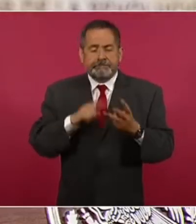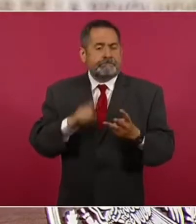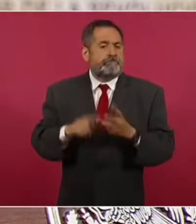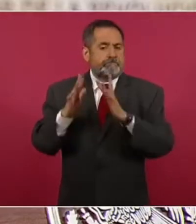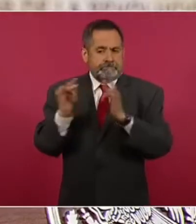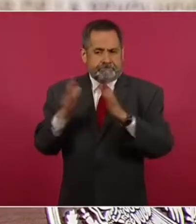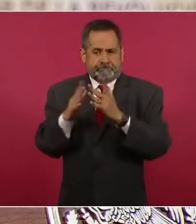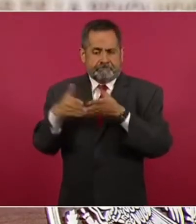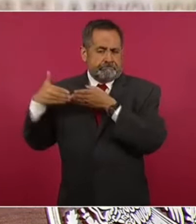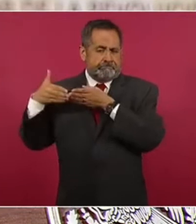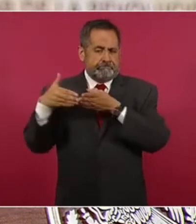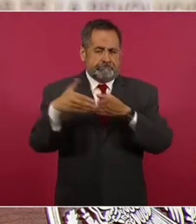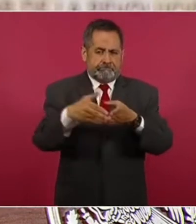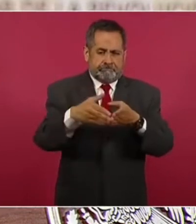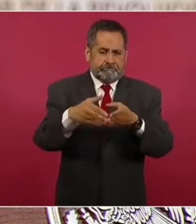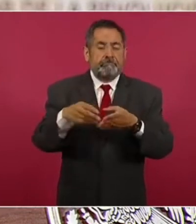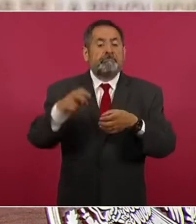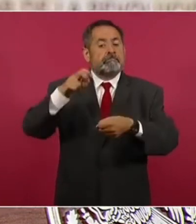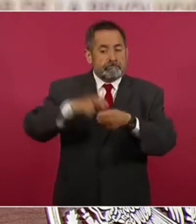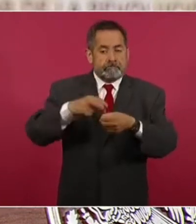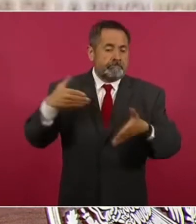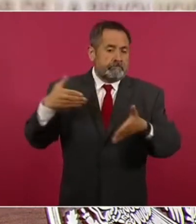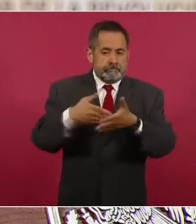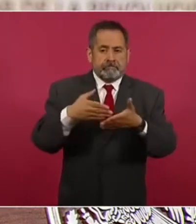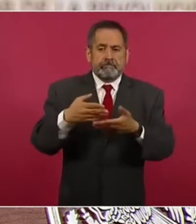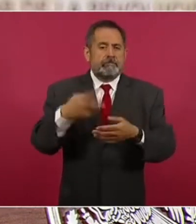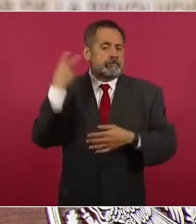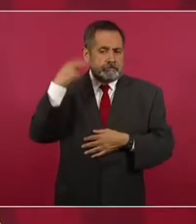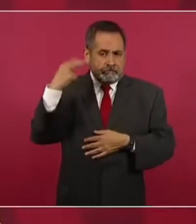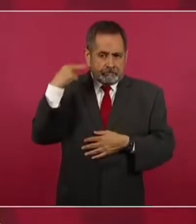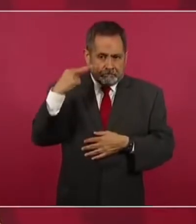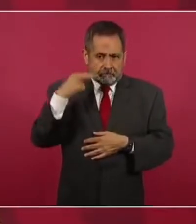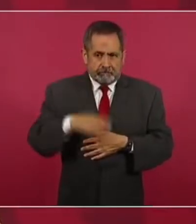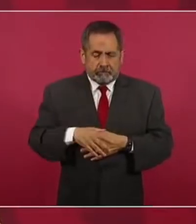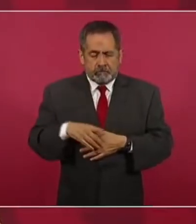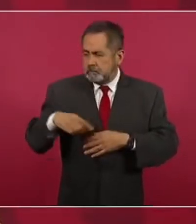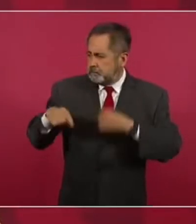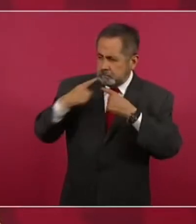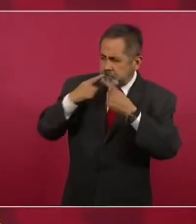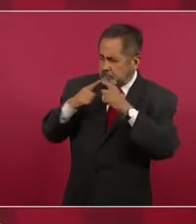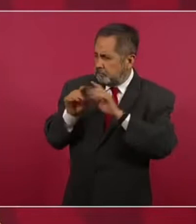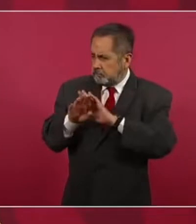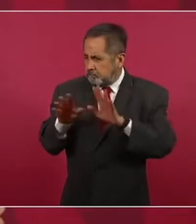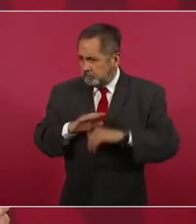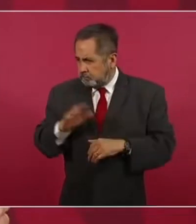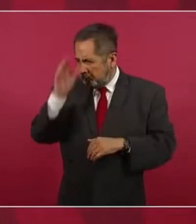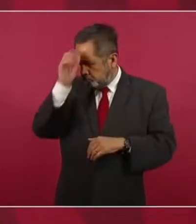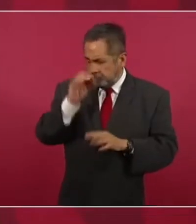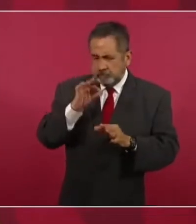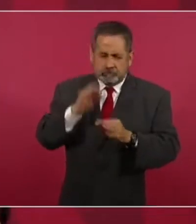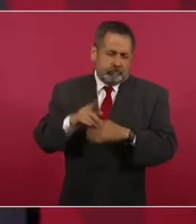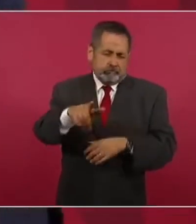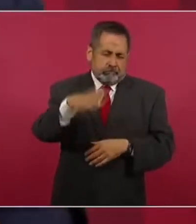desembarcaron en Veracruz. Pero se llevó un acuerdo, ya todos lo